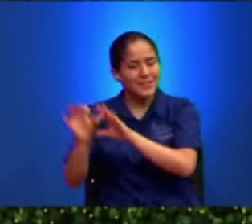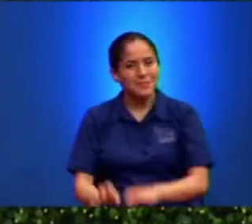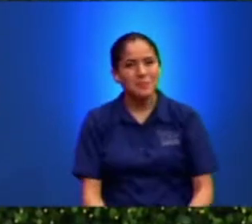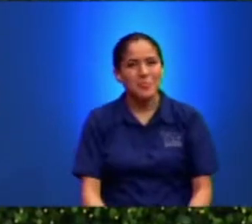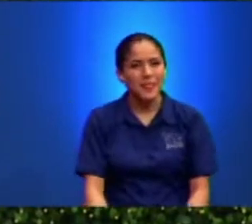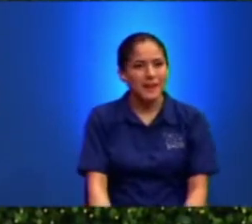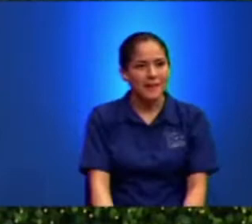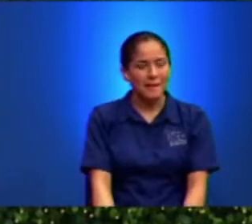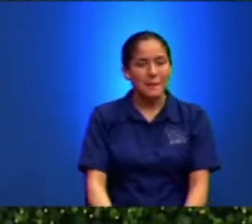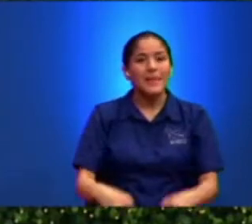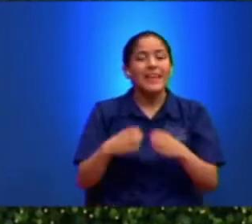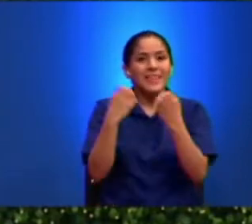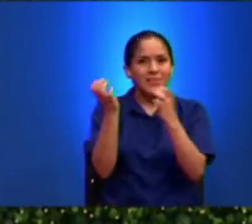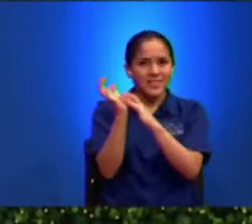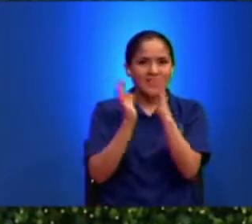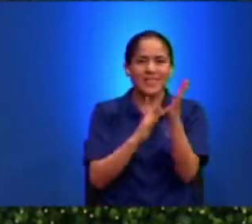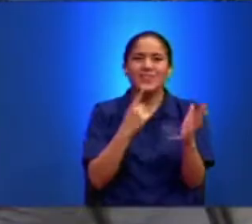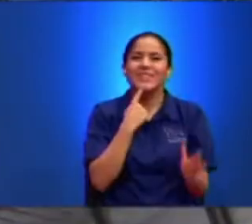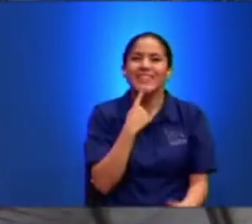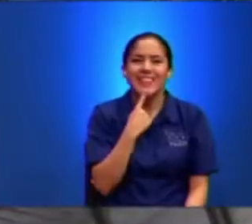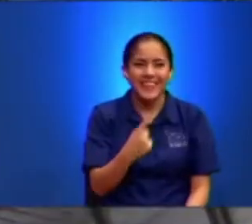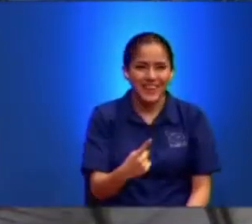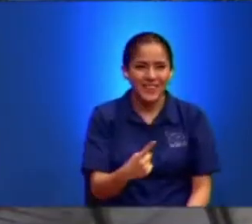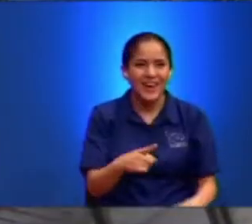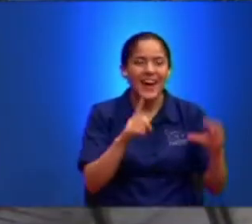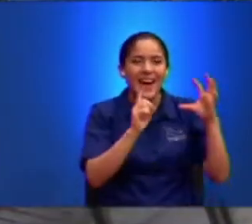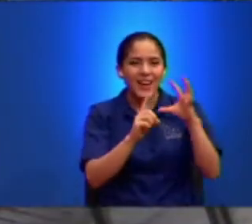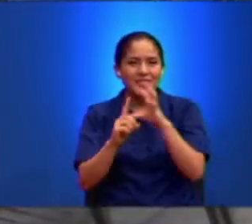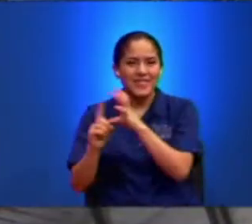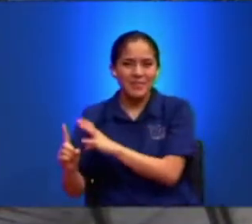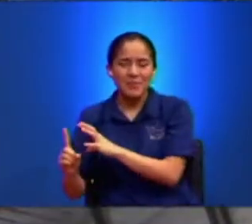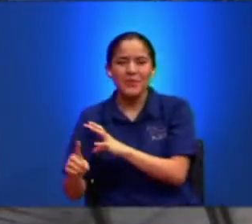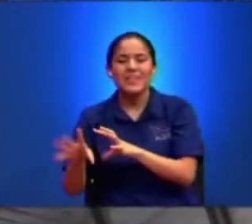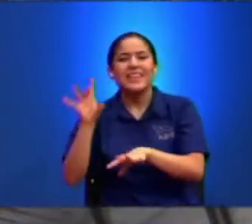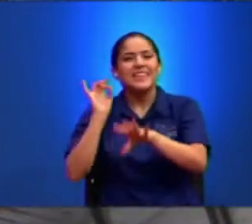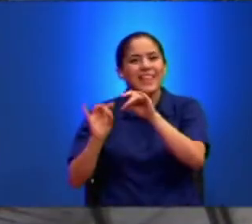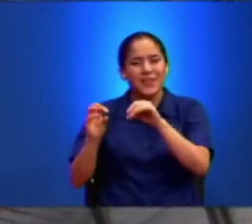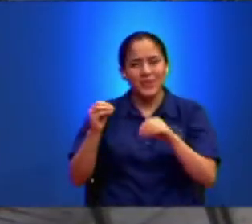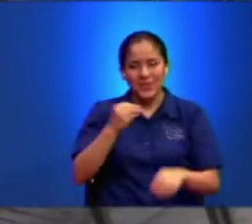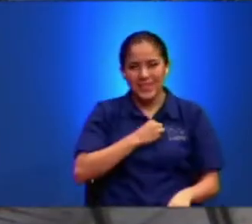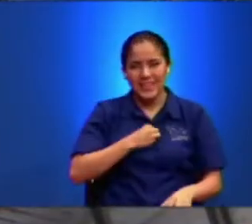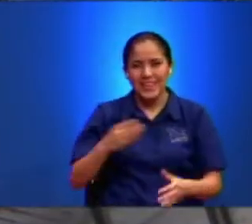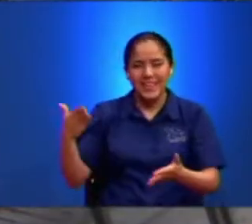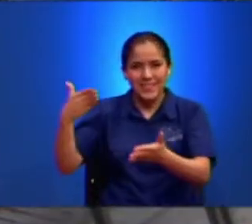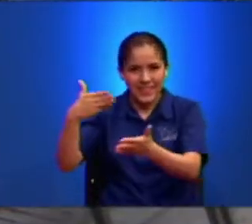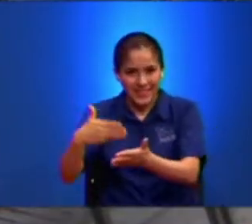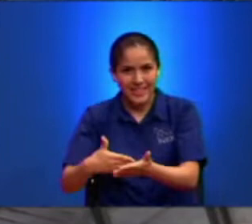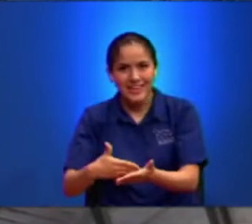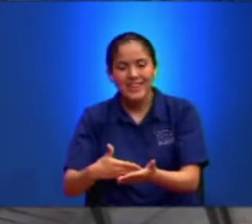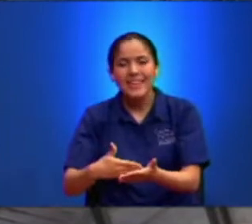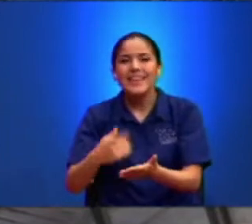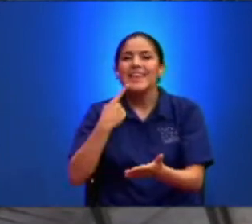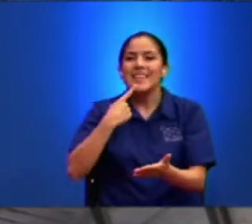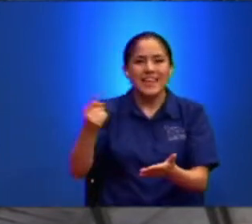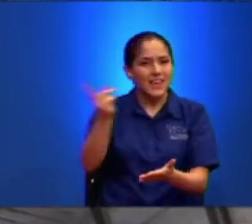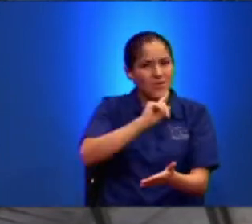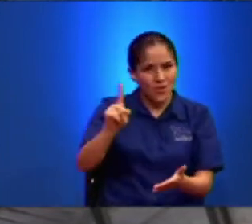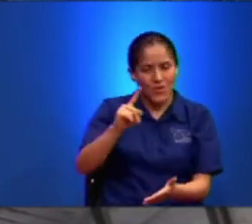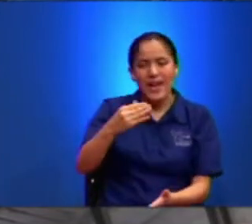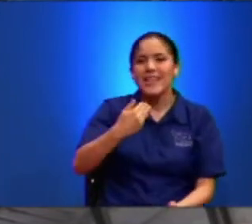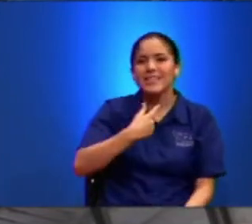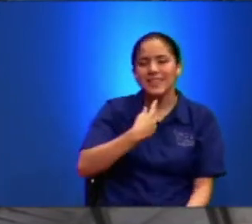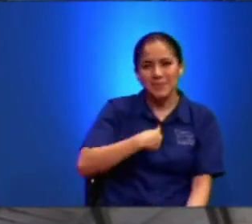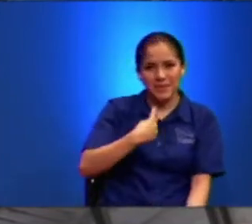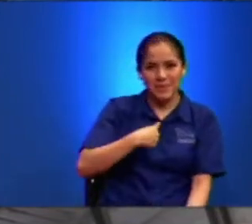Entonces Jesús Dijo A sus Discípulos Si Alguno Quiere Venir En Pos De Mí Niéguese A Sí Mismo Y Tome Su Cruz Y Sígame